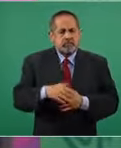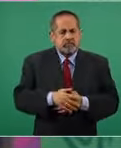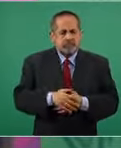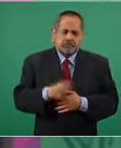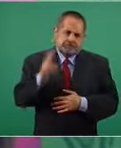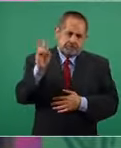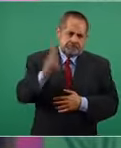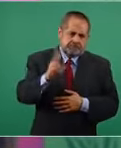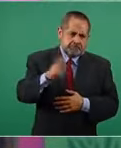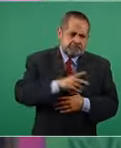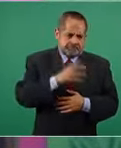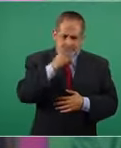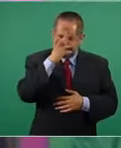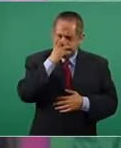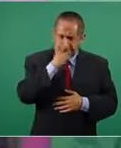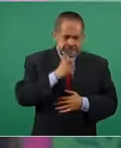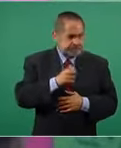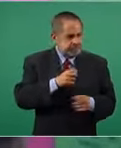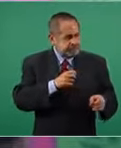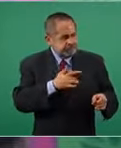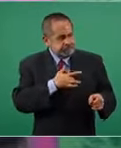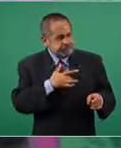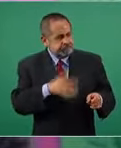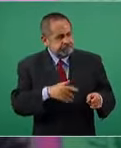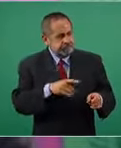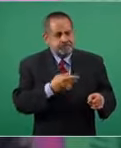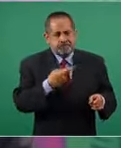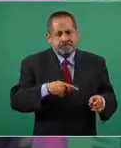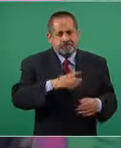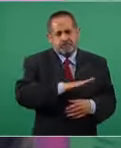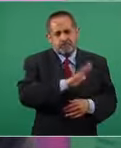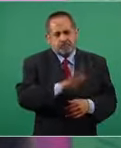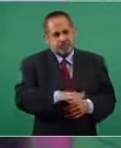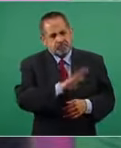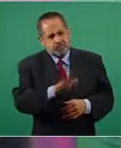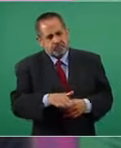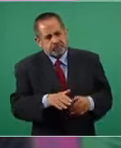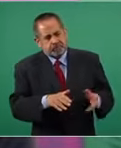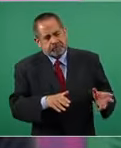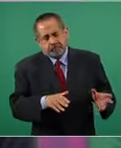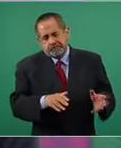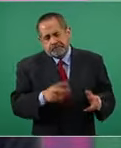tristeza y dolor que se pierdan vidas humanas